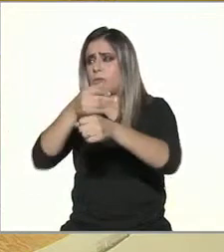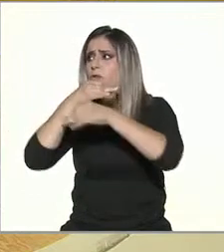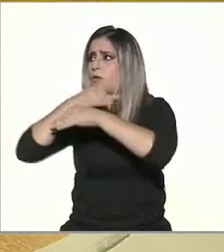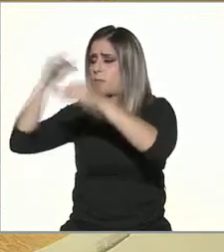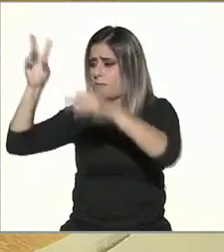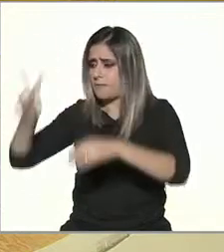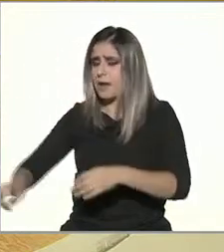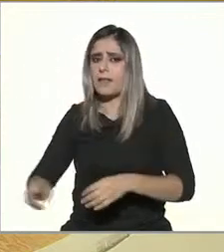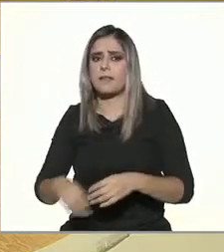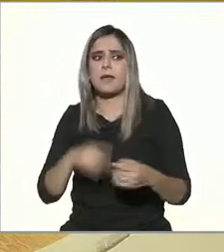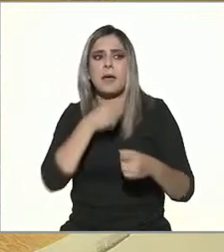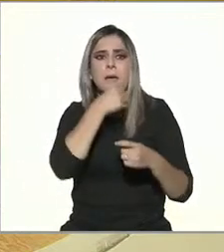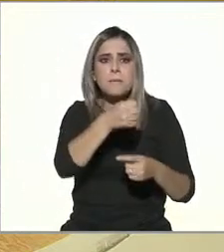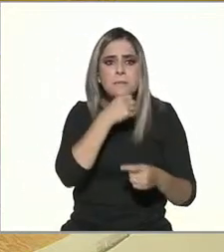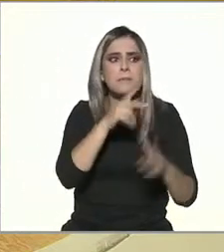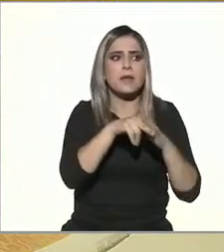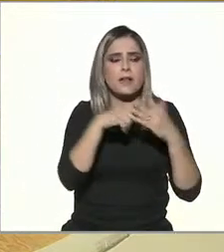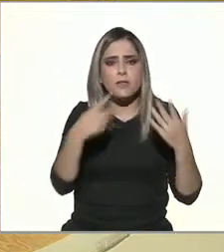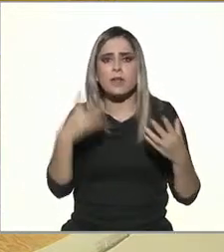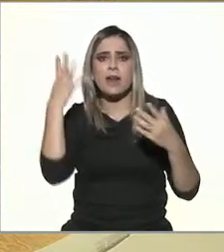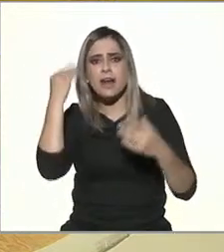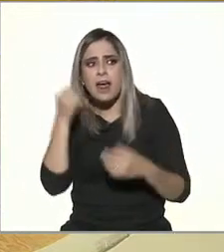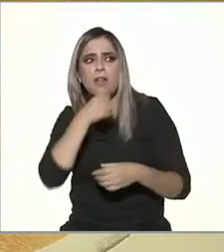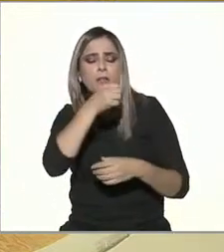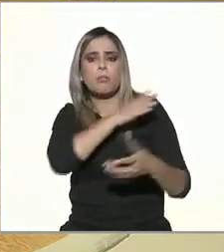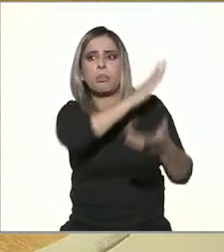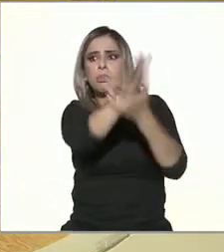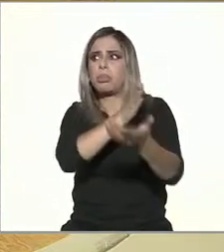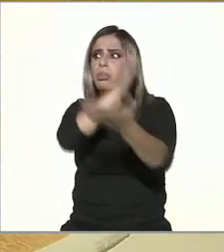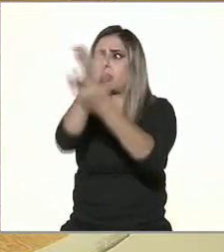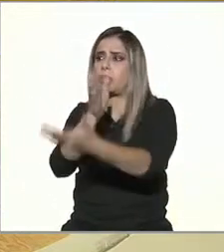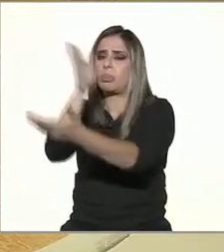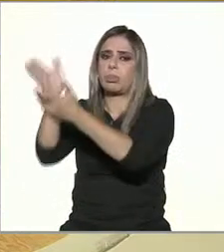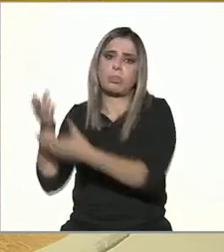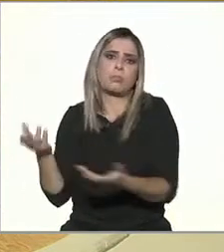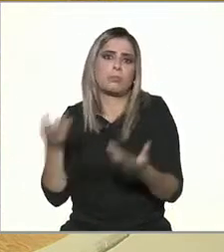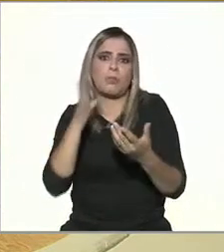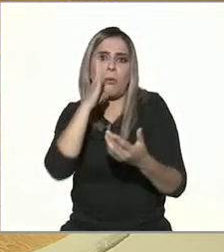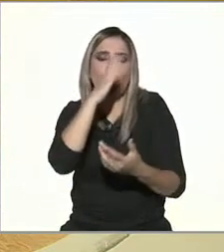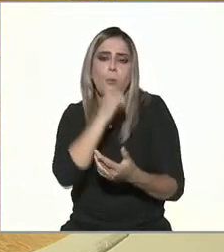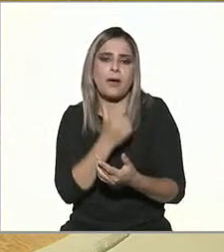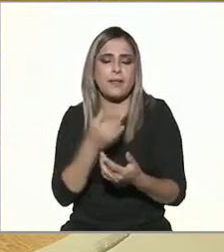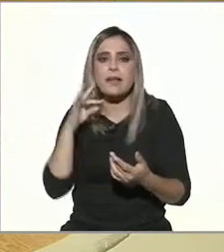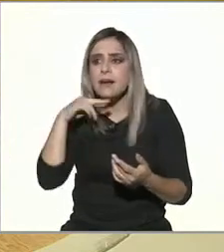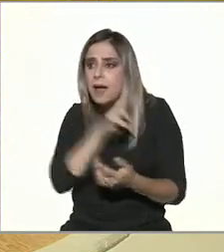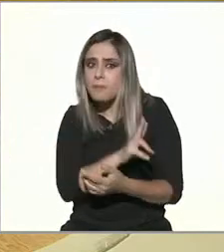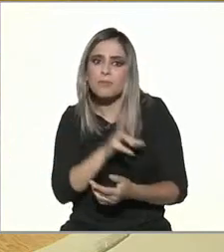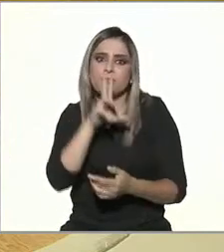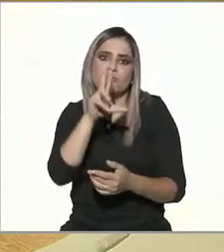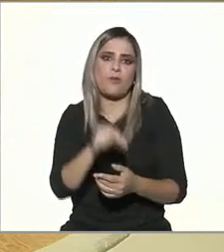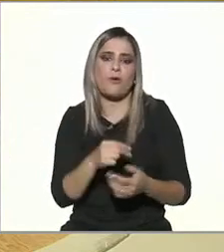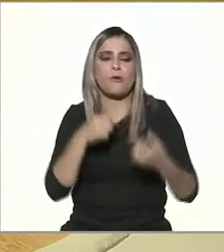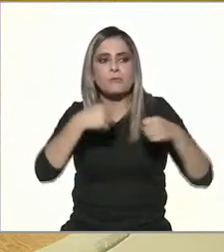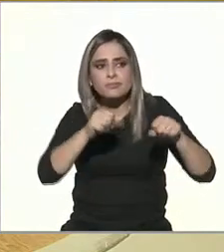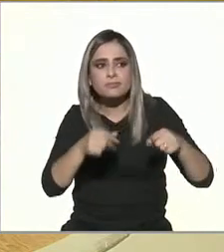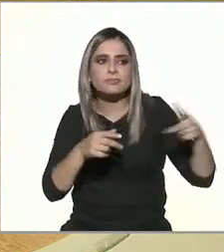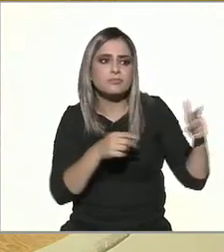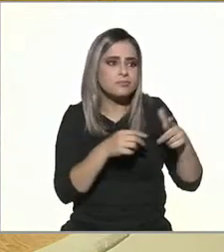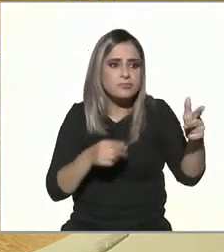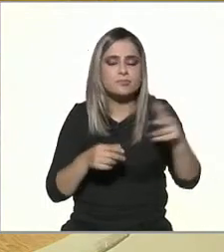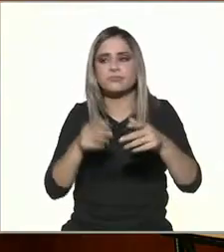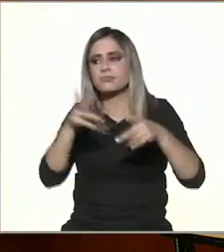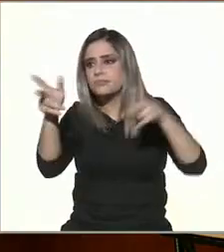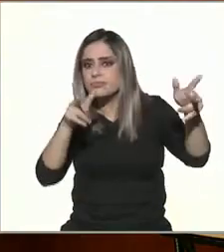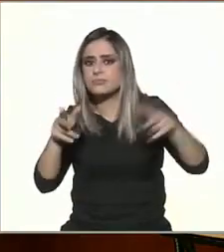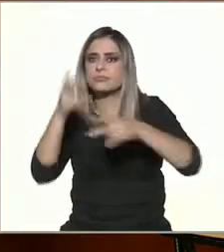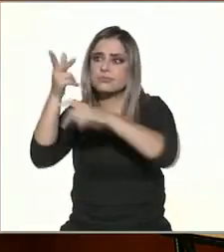cuántos periodistas o corresponsales se requeriría para estar cubriendo todos los aspectos, digamos, que están ocurriendo en la vida de cada una